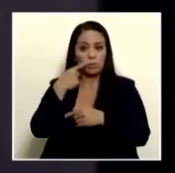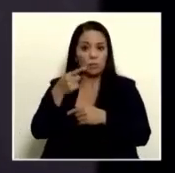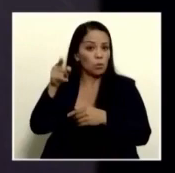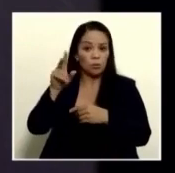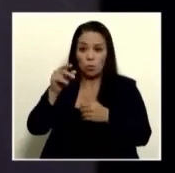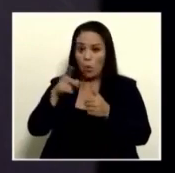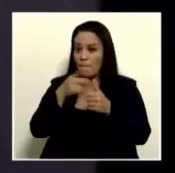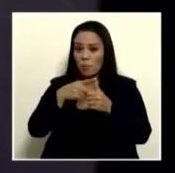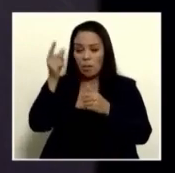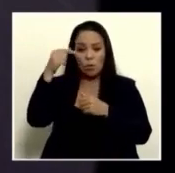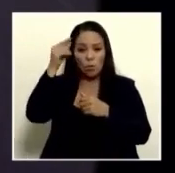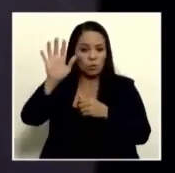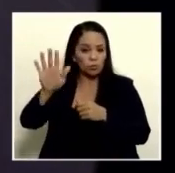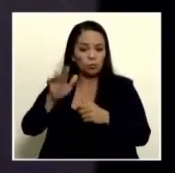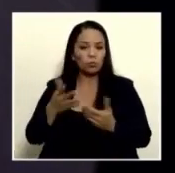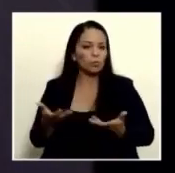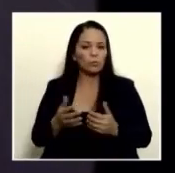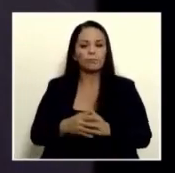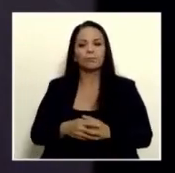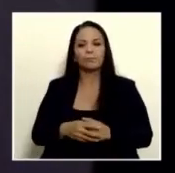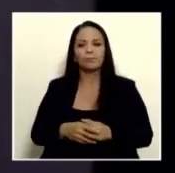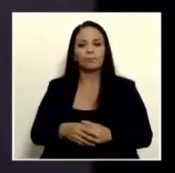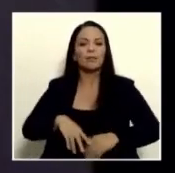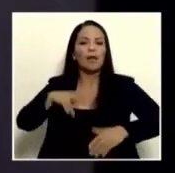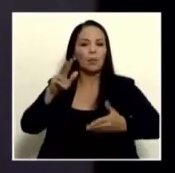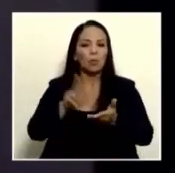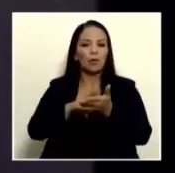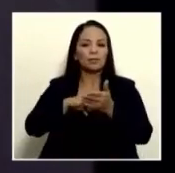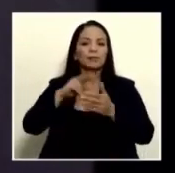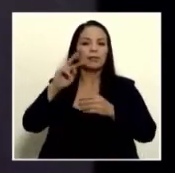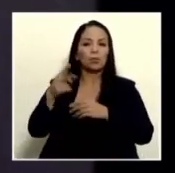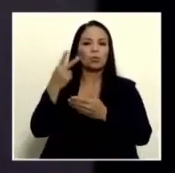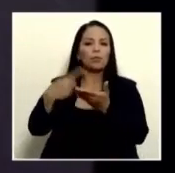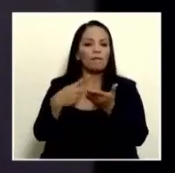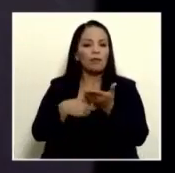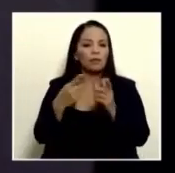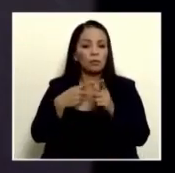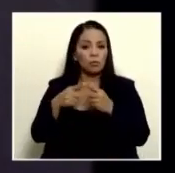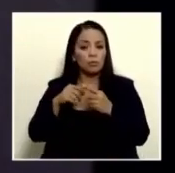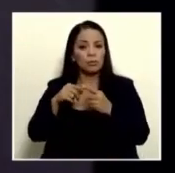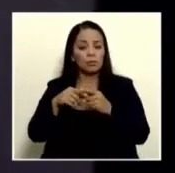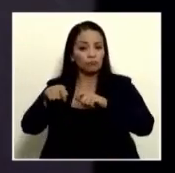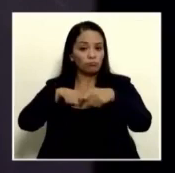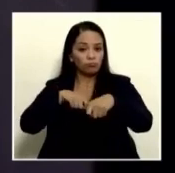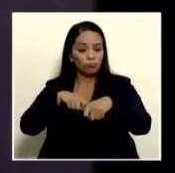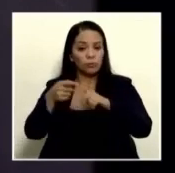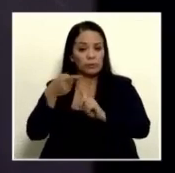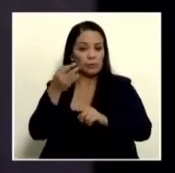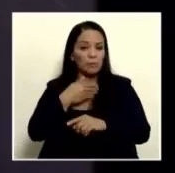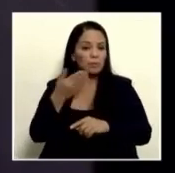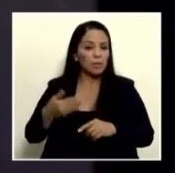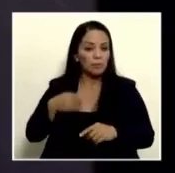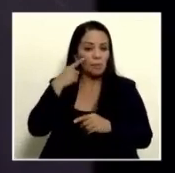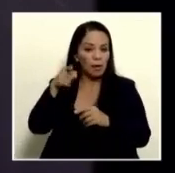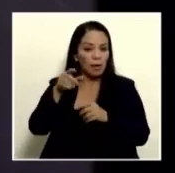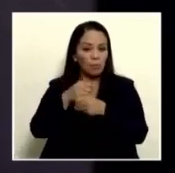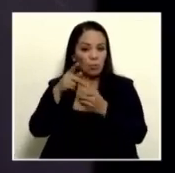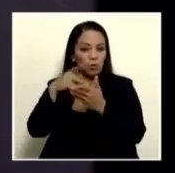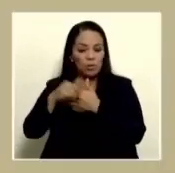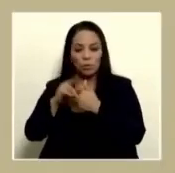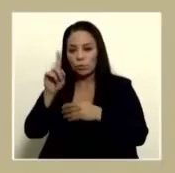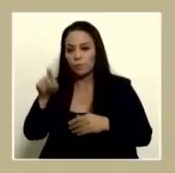era prioridad del gobierno suyo de ser aprobado en segundo debate habría un veto por parte del presidente para ese proyecto